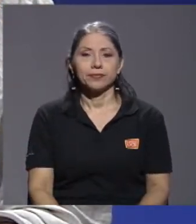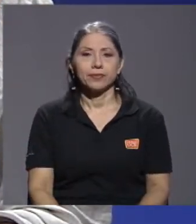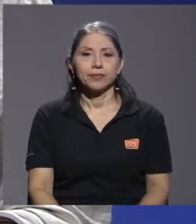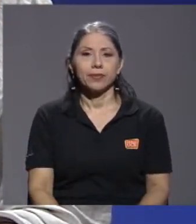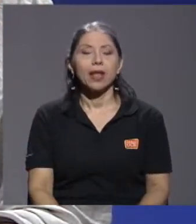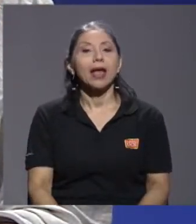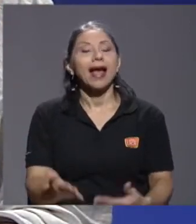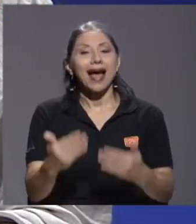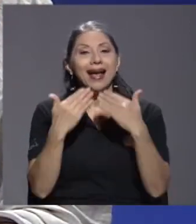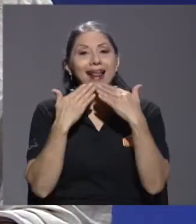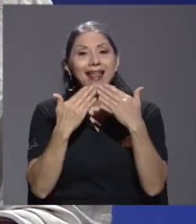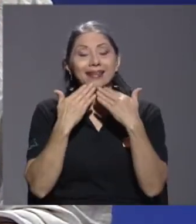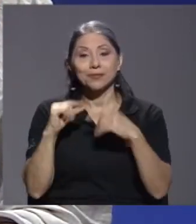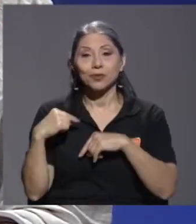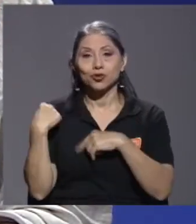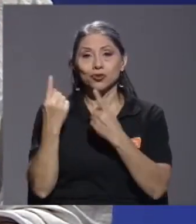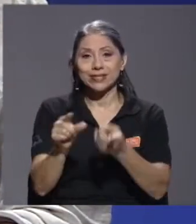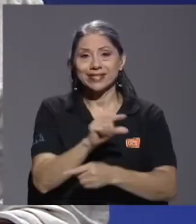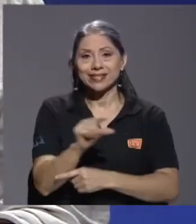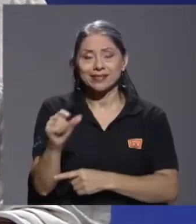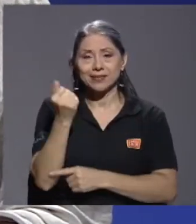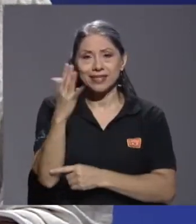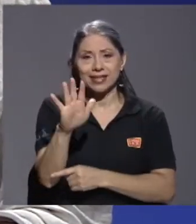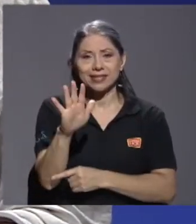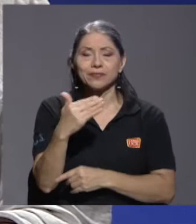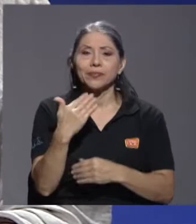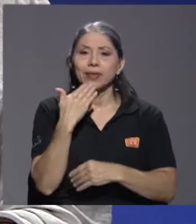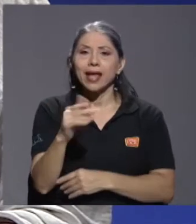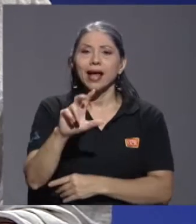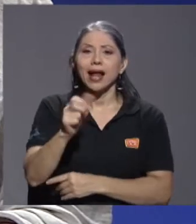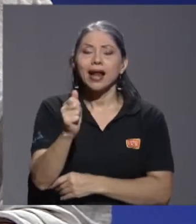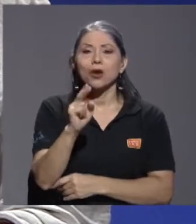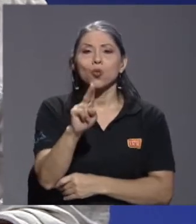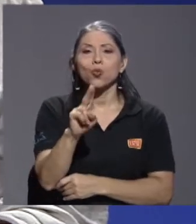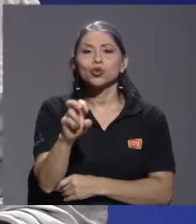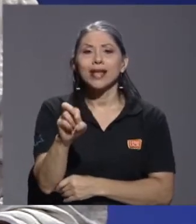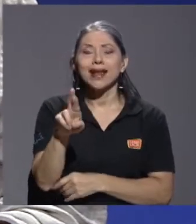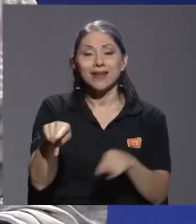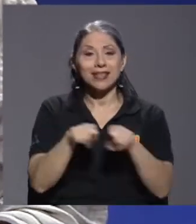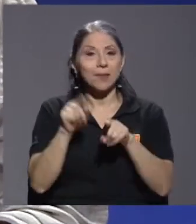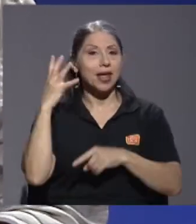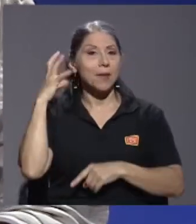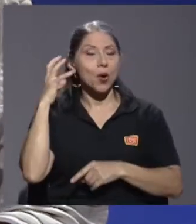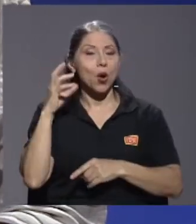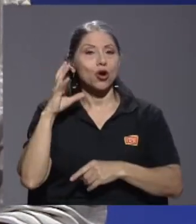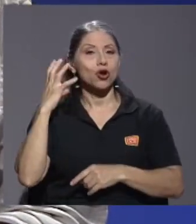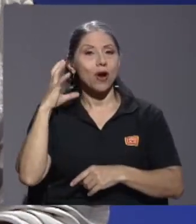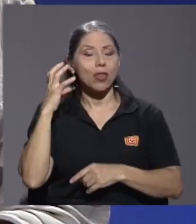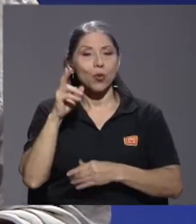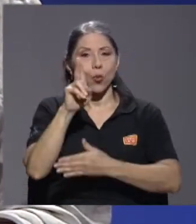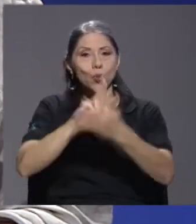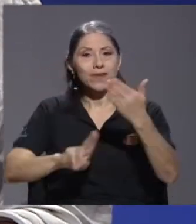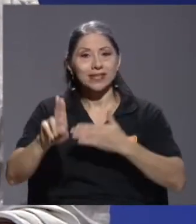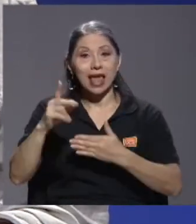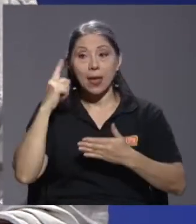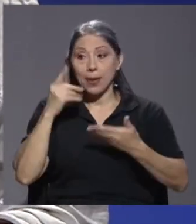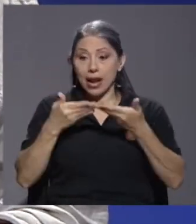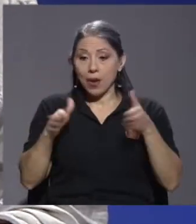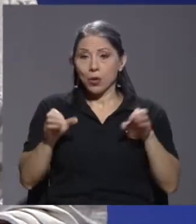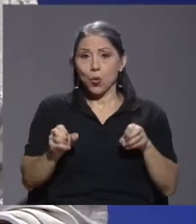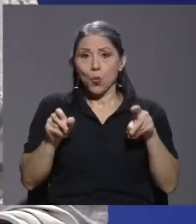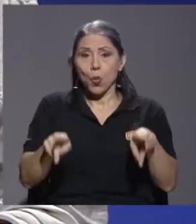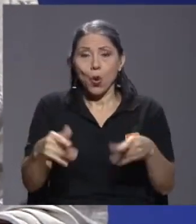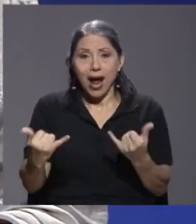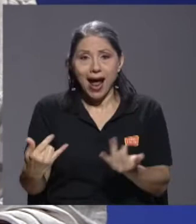Agradecemos al espacio de esta semana en el 15 a canal UCR y a radio emisoras de Radio Universidad por abrir este espacio a este